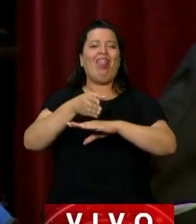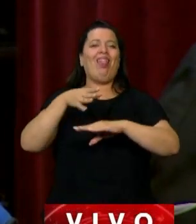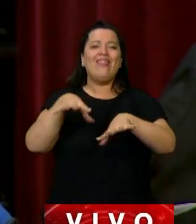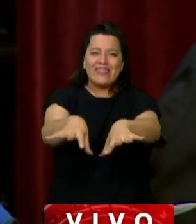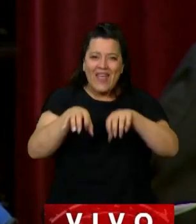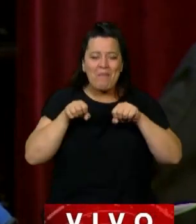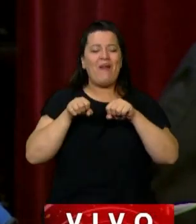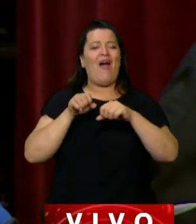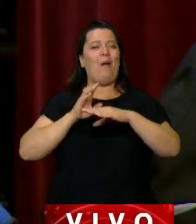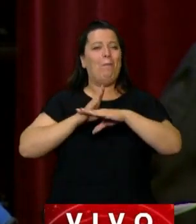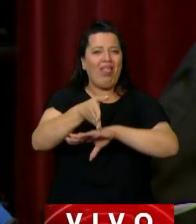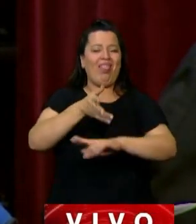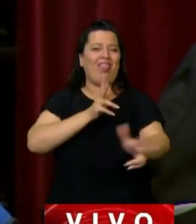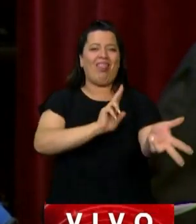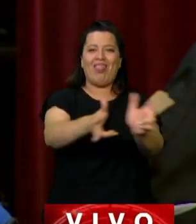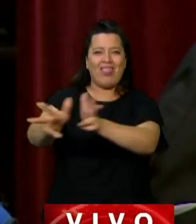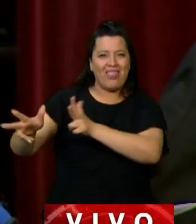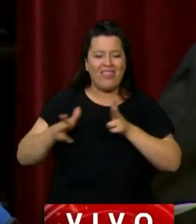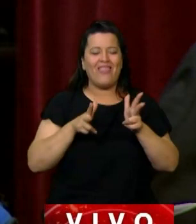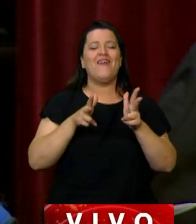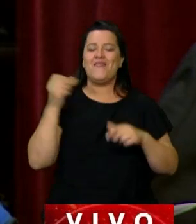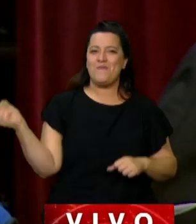a la lengua de señas